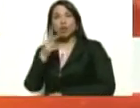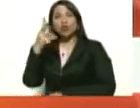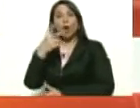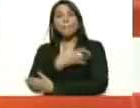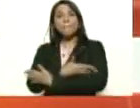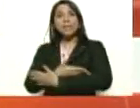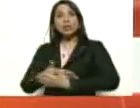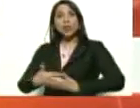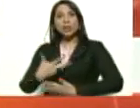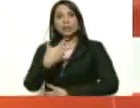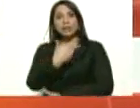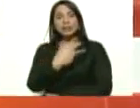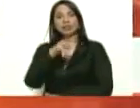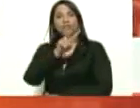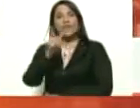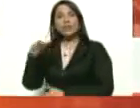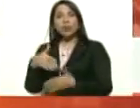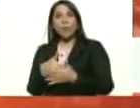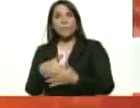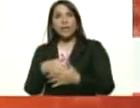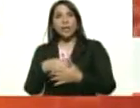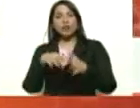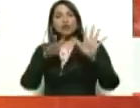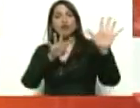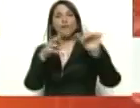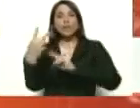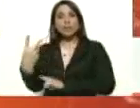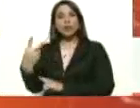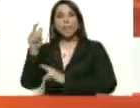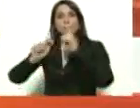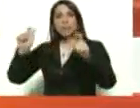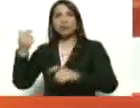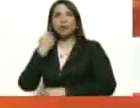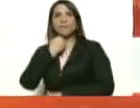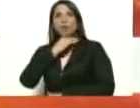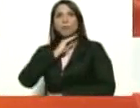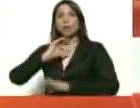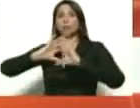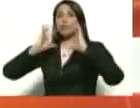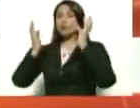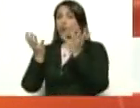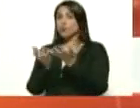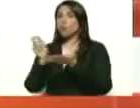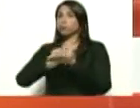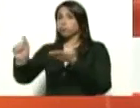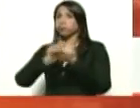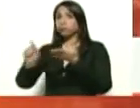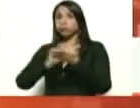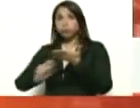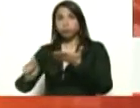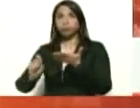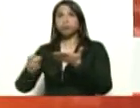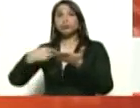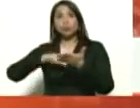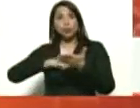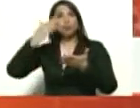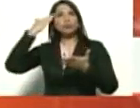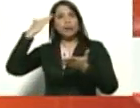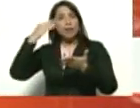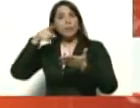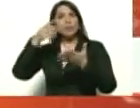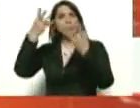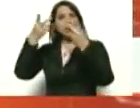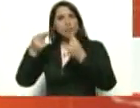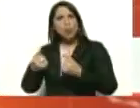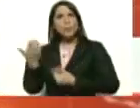2.322.092 casos. Tomen nota, tengamos conciencia, este número hace dos